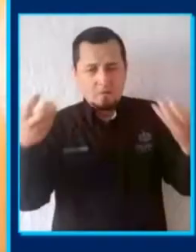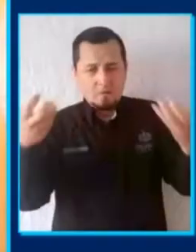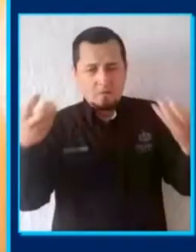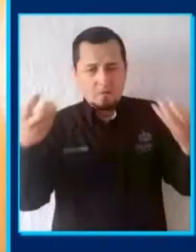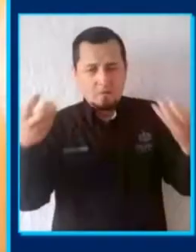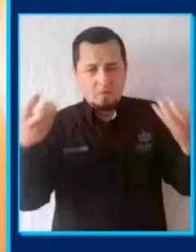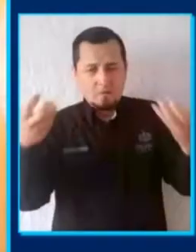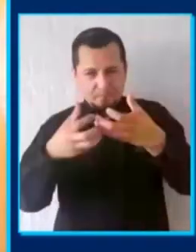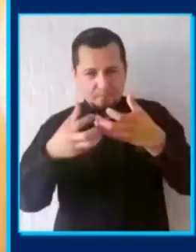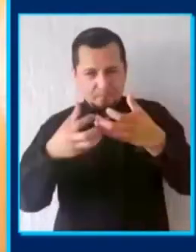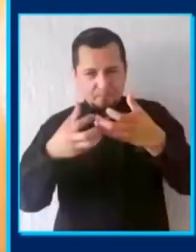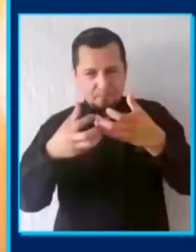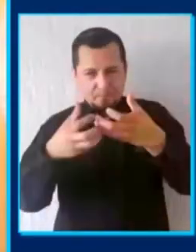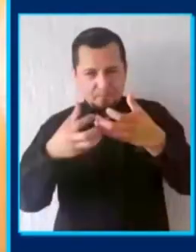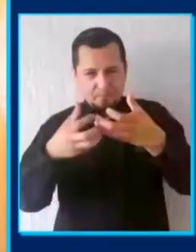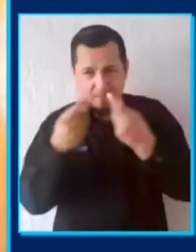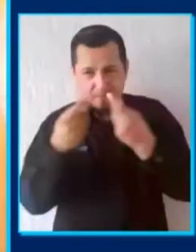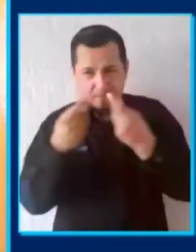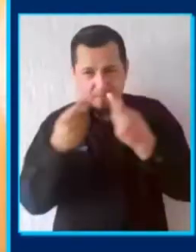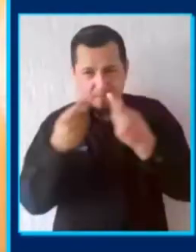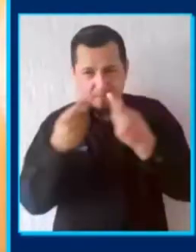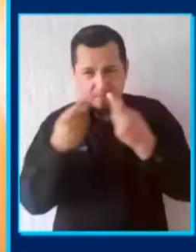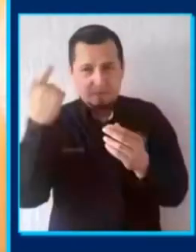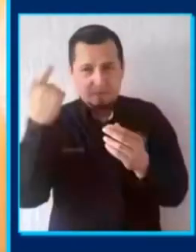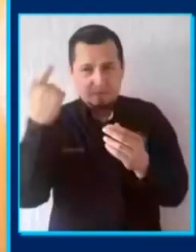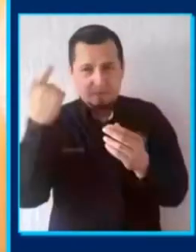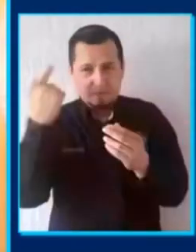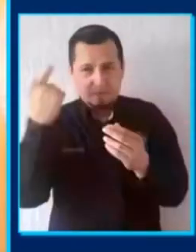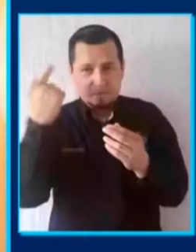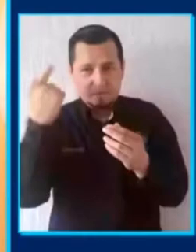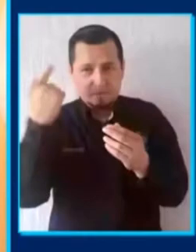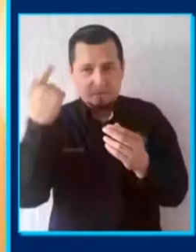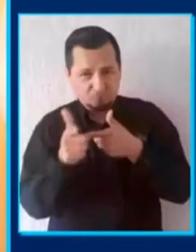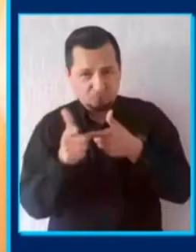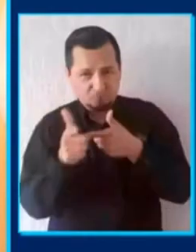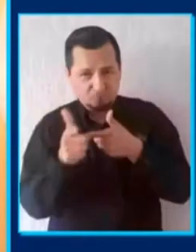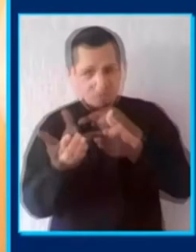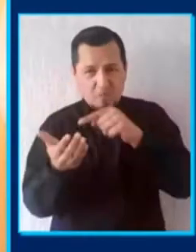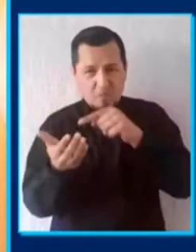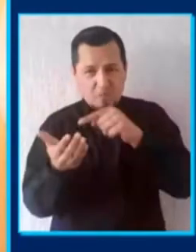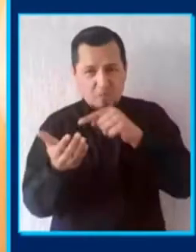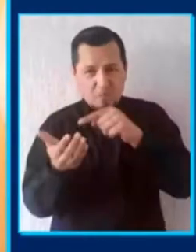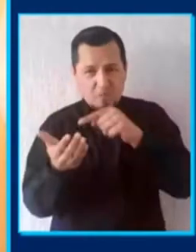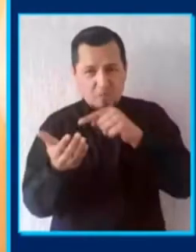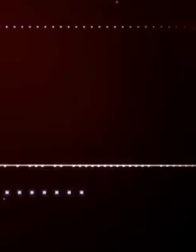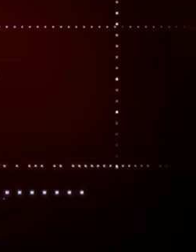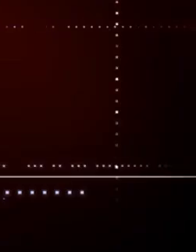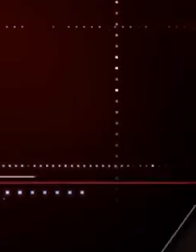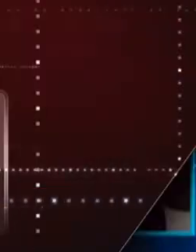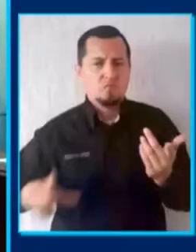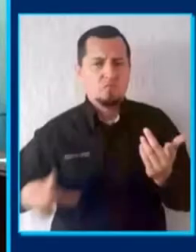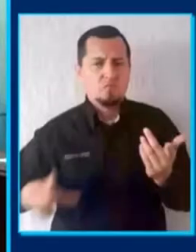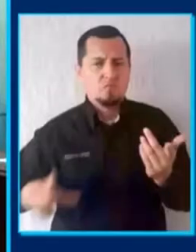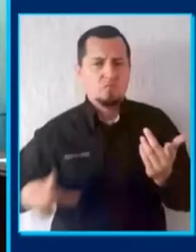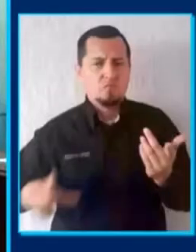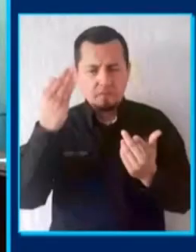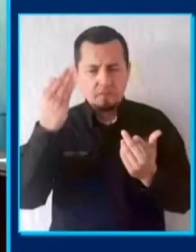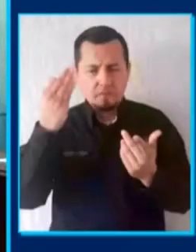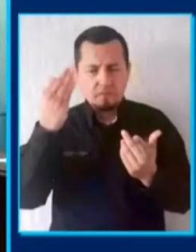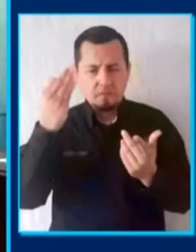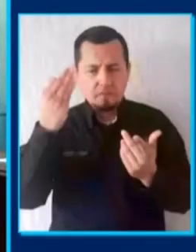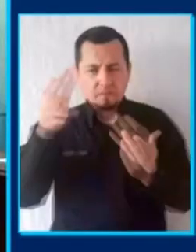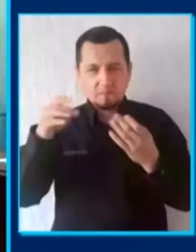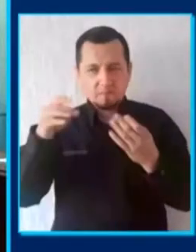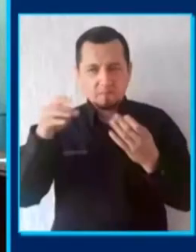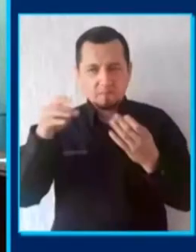sitio vacuna.udg.mx, en donde se le estará asignando su cita para la Plaza Bicentenario. Durante la rueda de